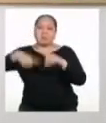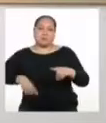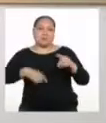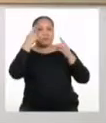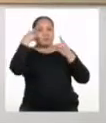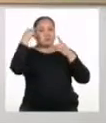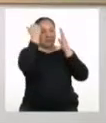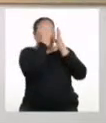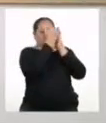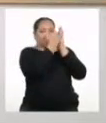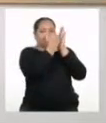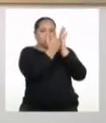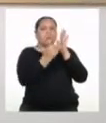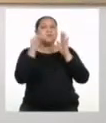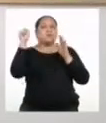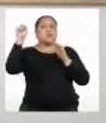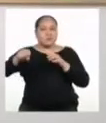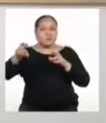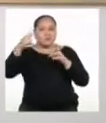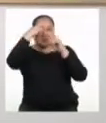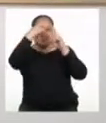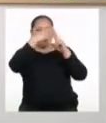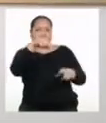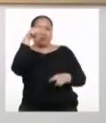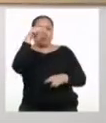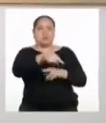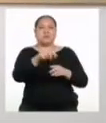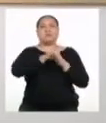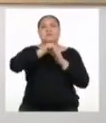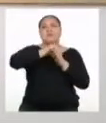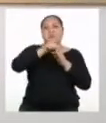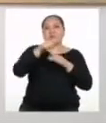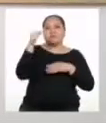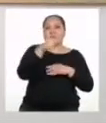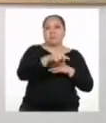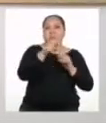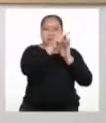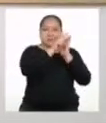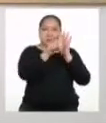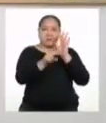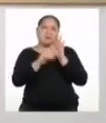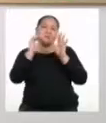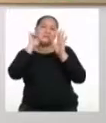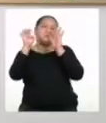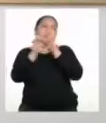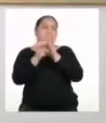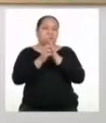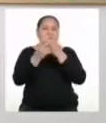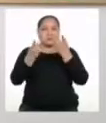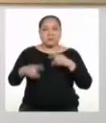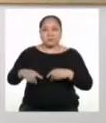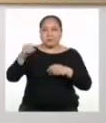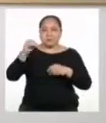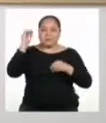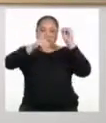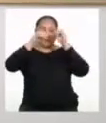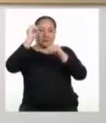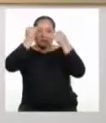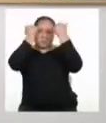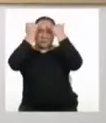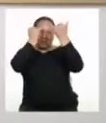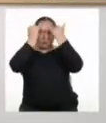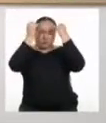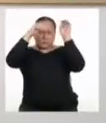con las decisiones tomadas y que harán todo lo posible por ponerlo en práctica. Por ejemplo, al momento de realizar la lluvia de ideas,